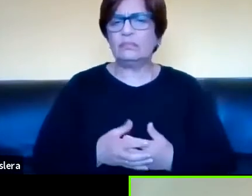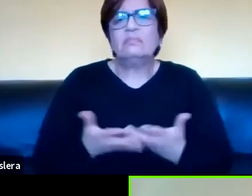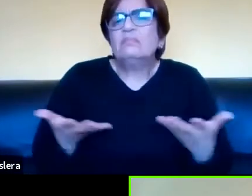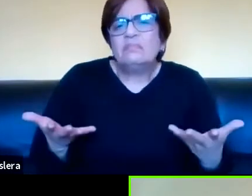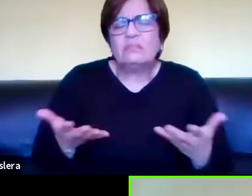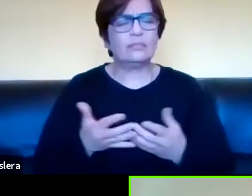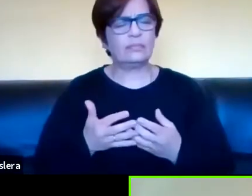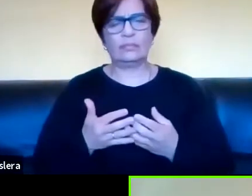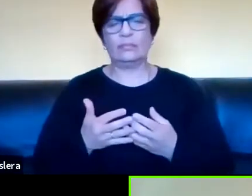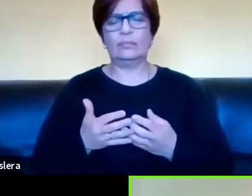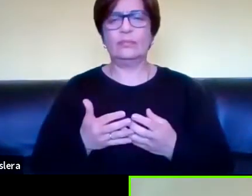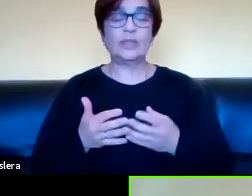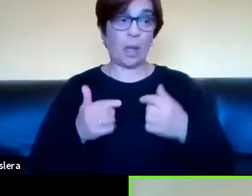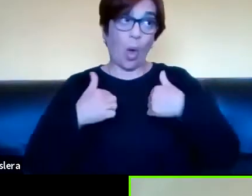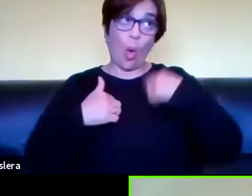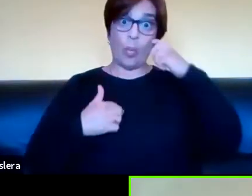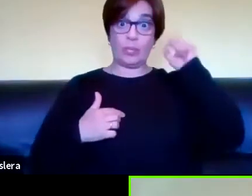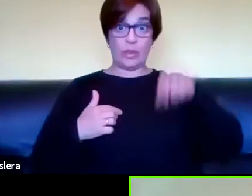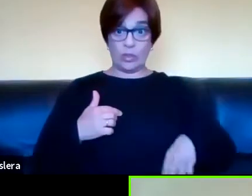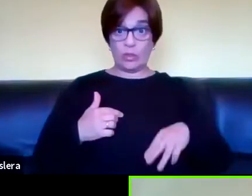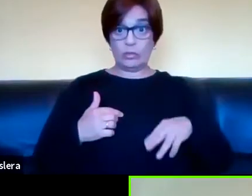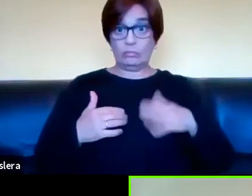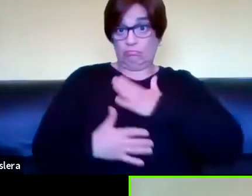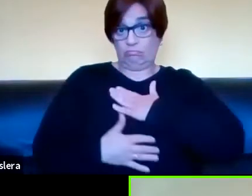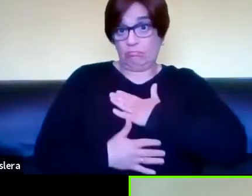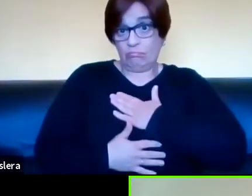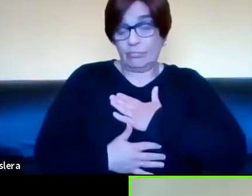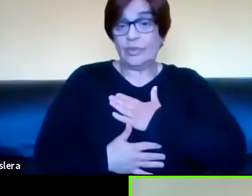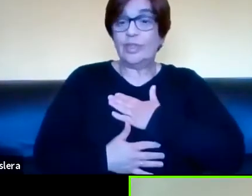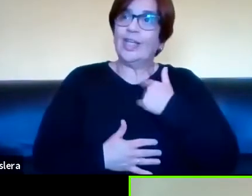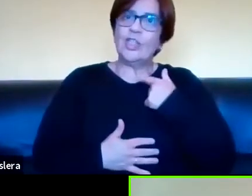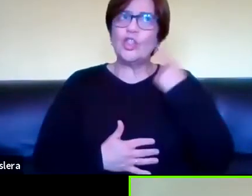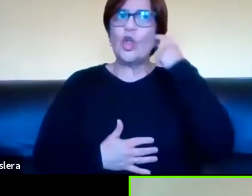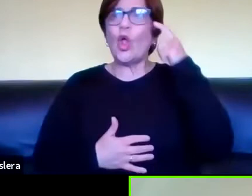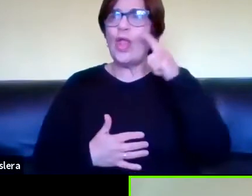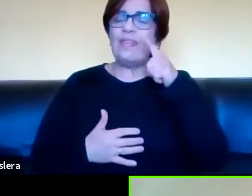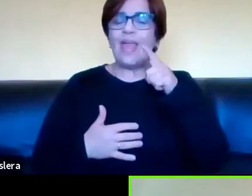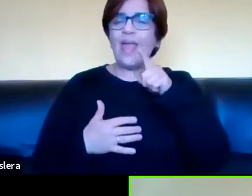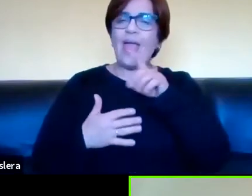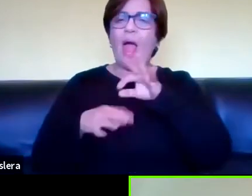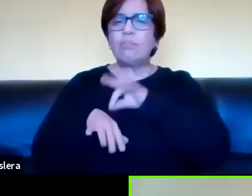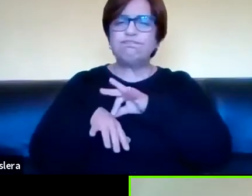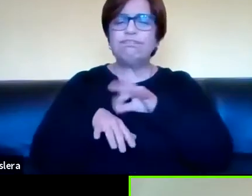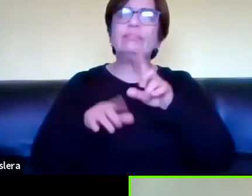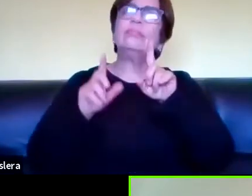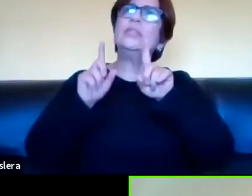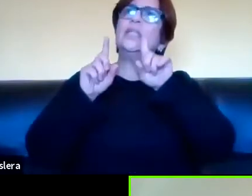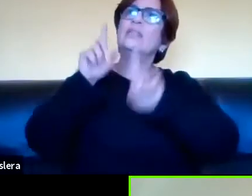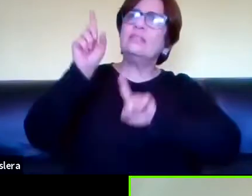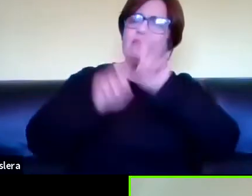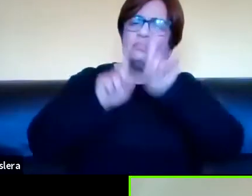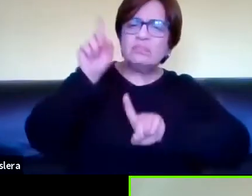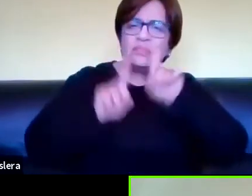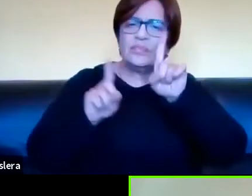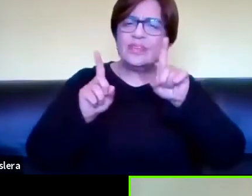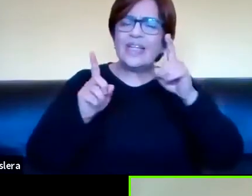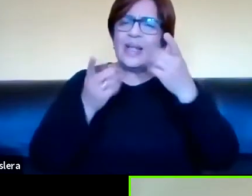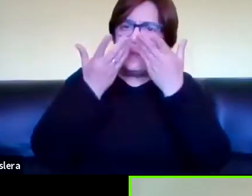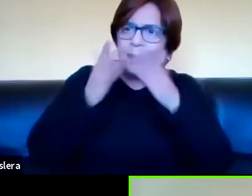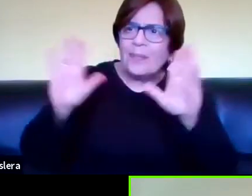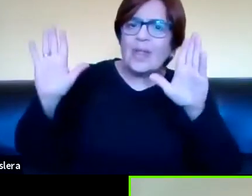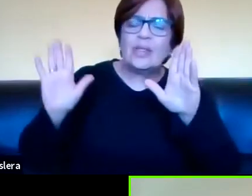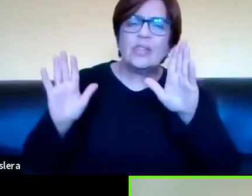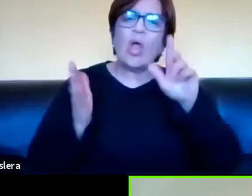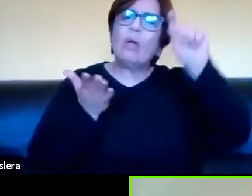Bueno, la escritura, para mí, y para, bueno, yo sigo algunas corrientes académicas que están inauguradas por